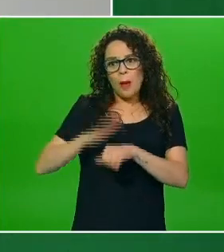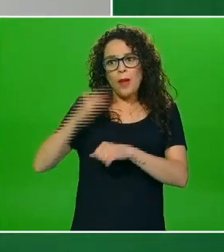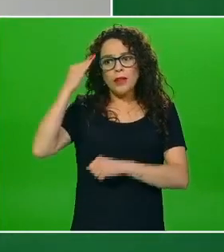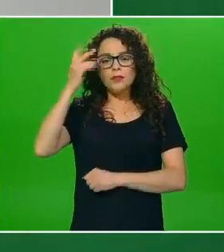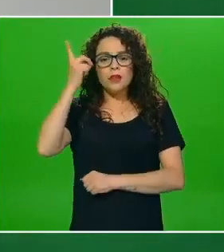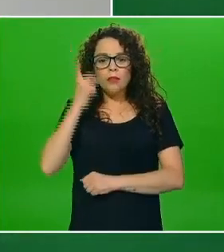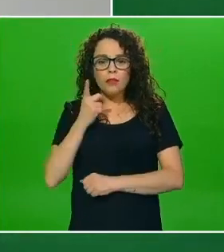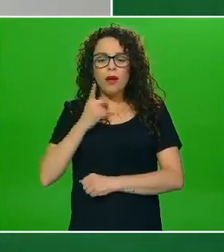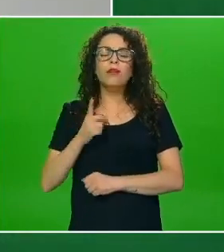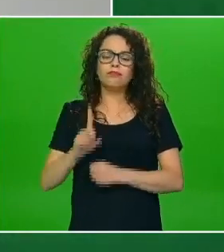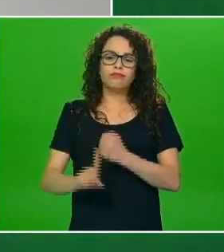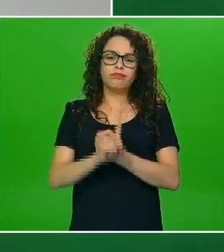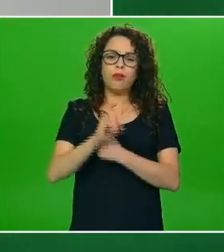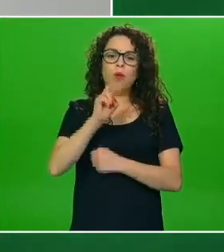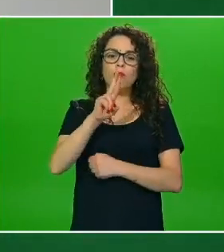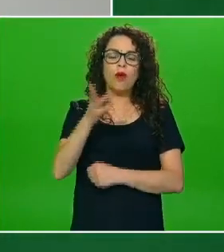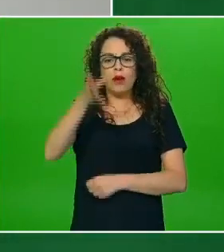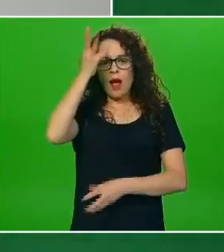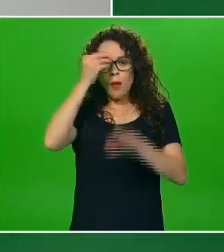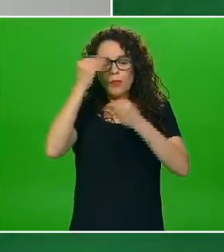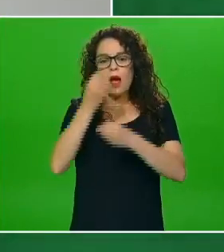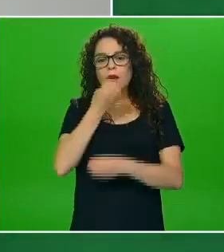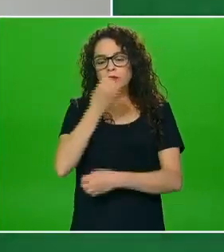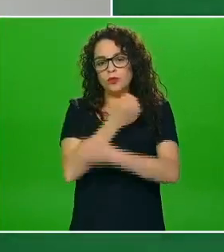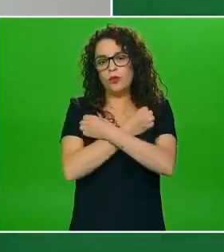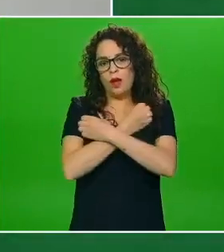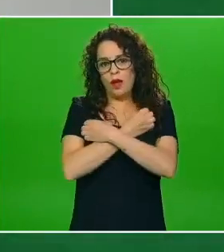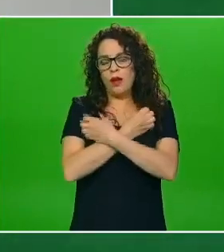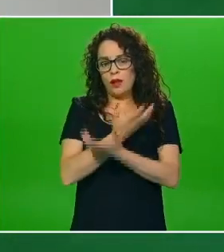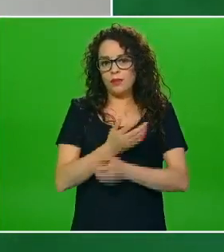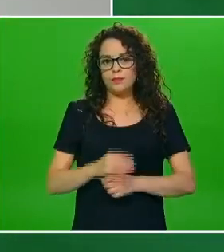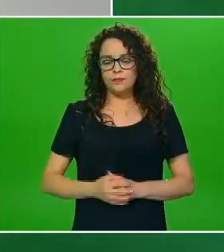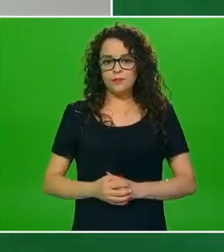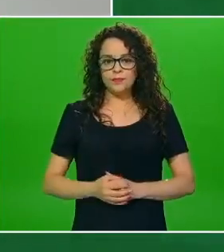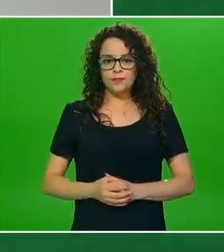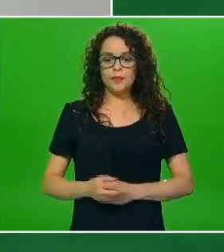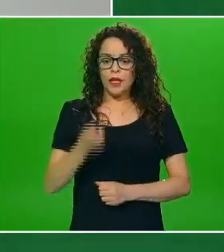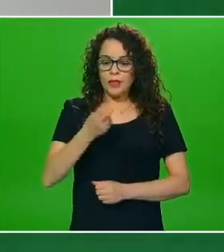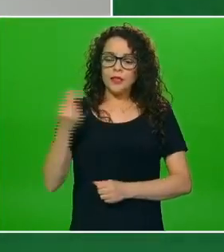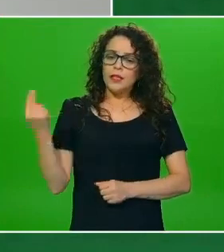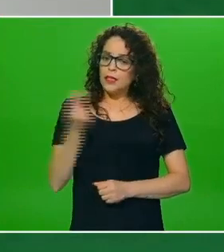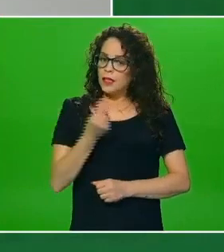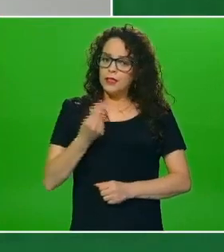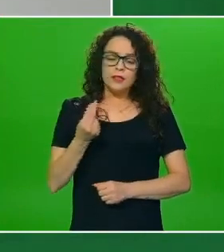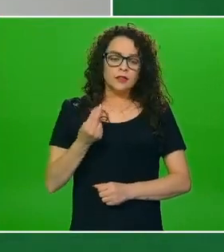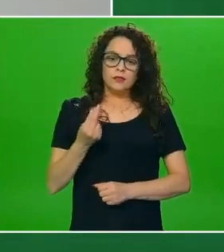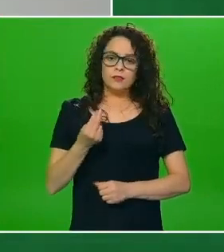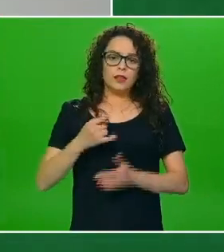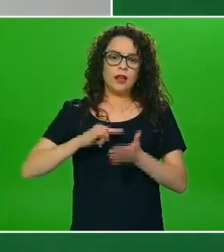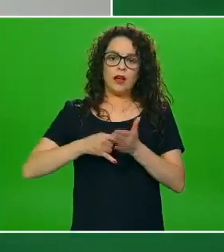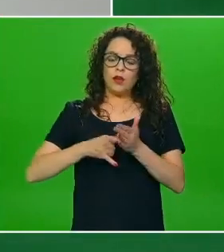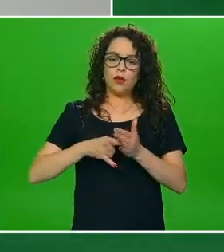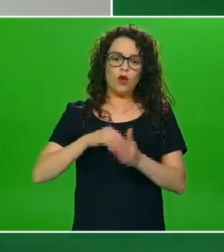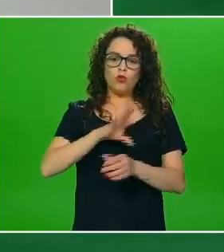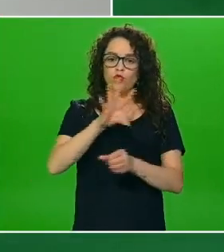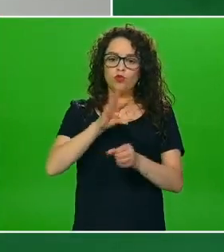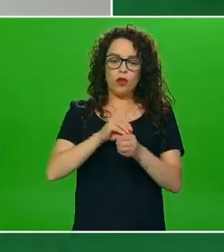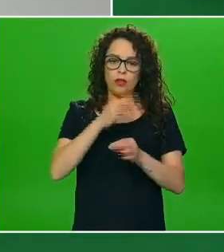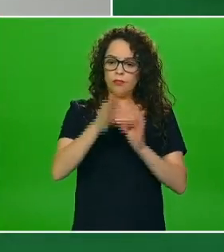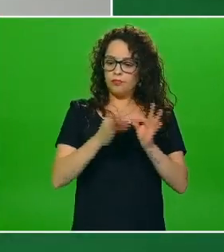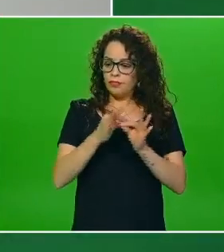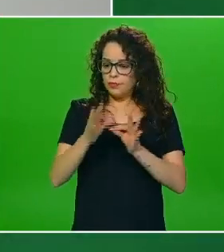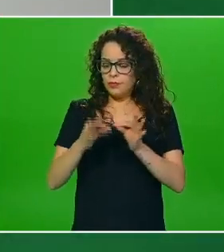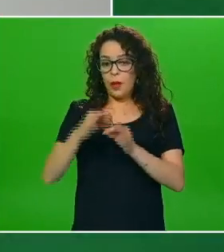hay que organizarse ¿no? esto implica tener horarios para sueño tener horarios para